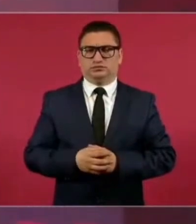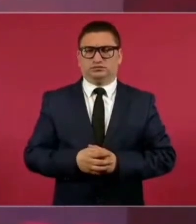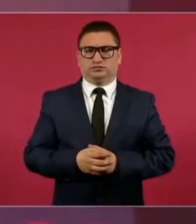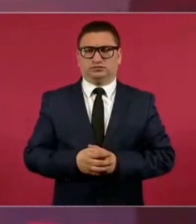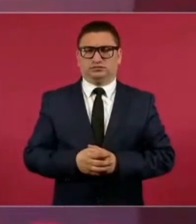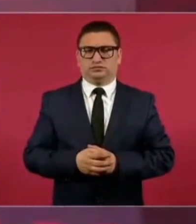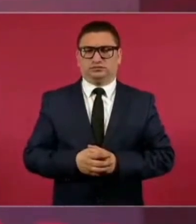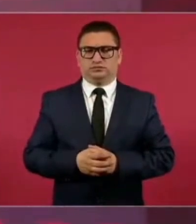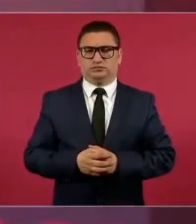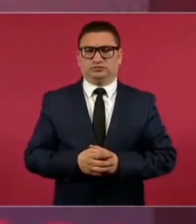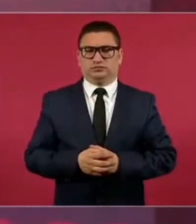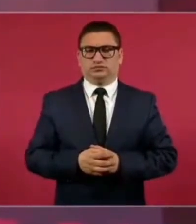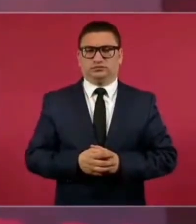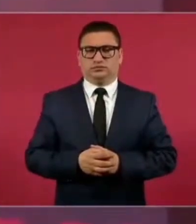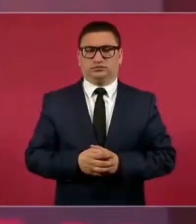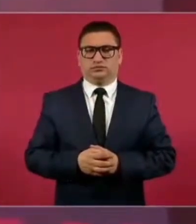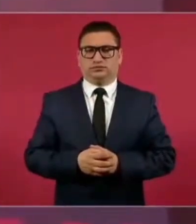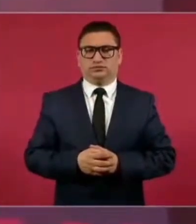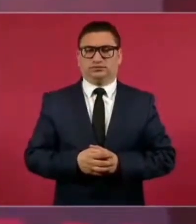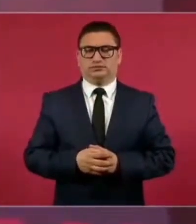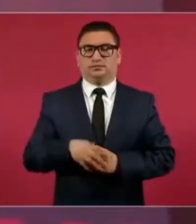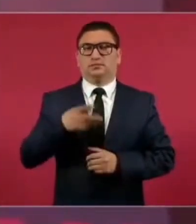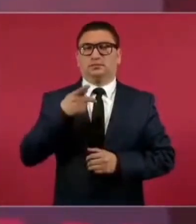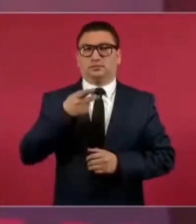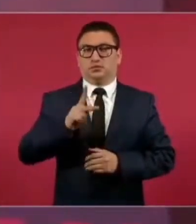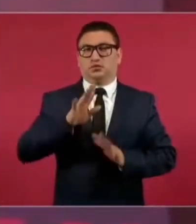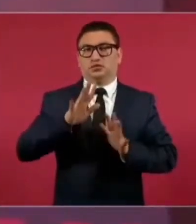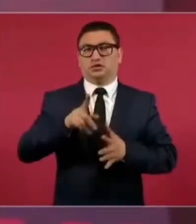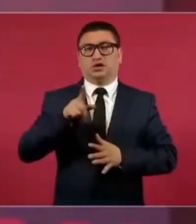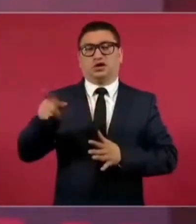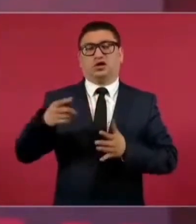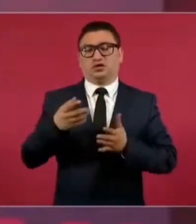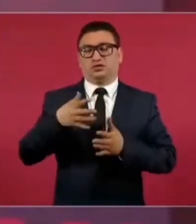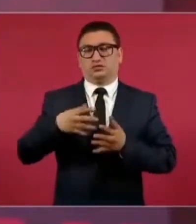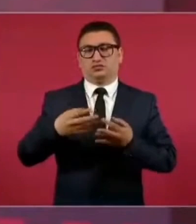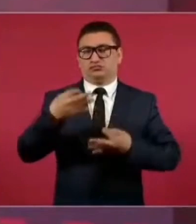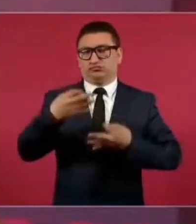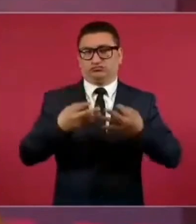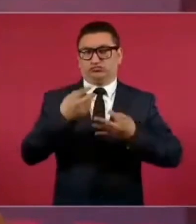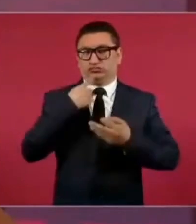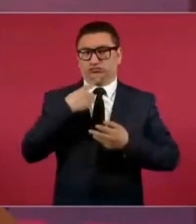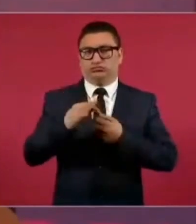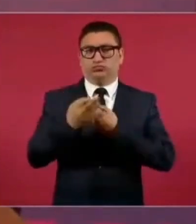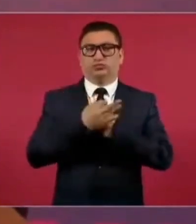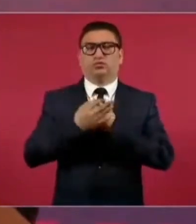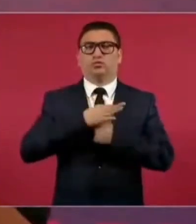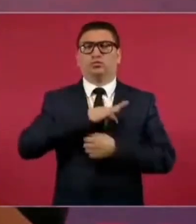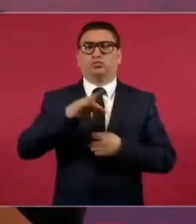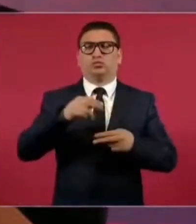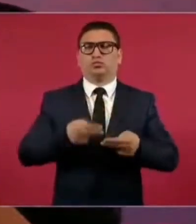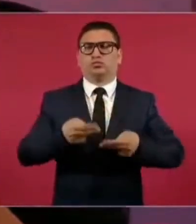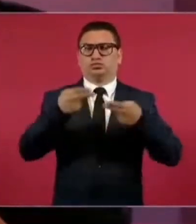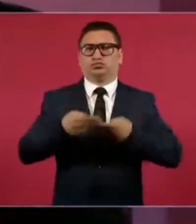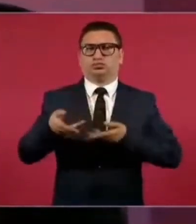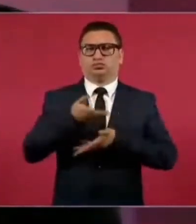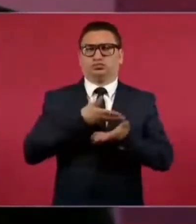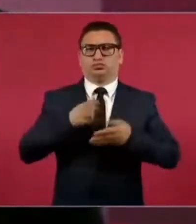ya resolvieron en un amparo que pueden comercializar porque